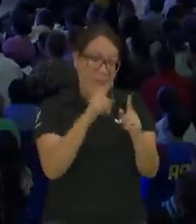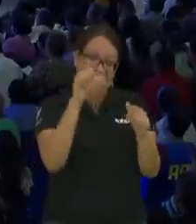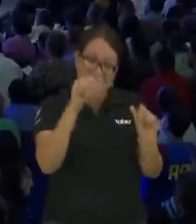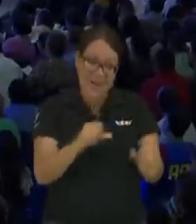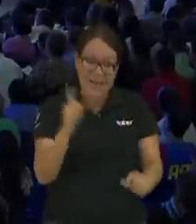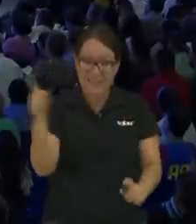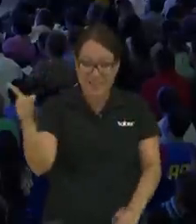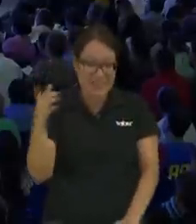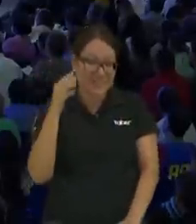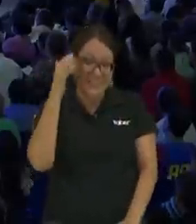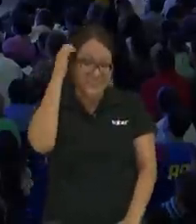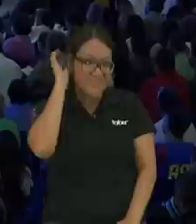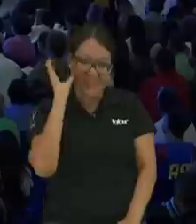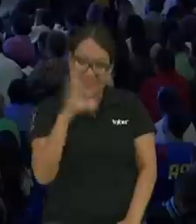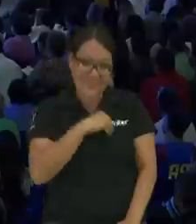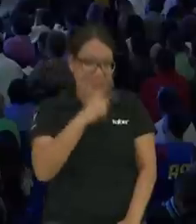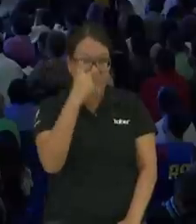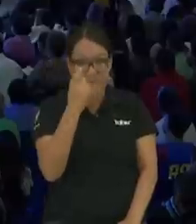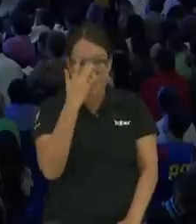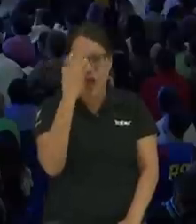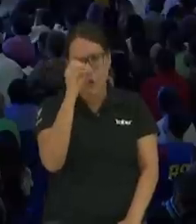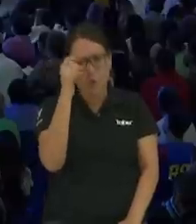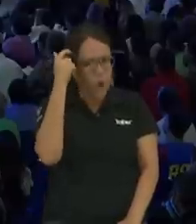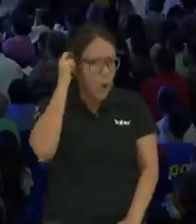y ahora al revés al revés